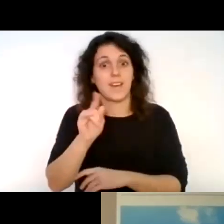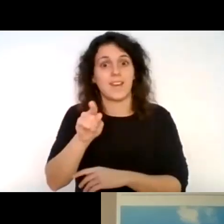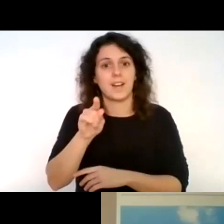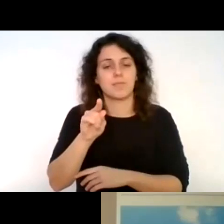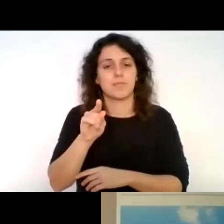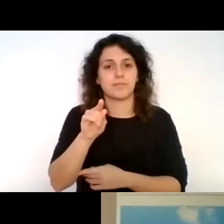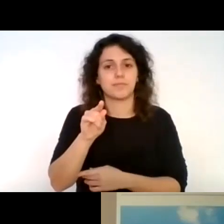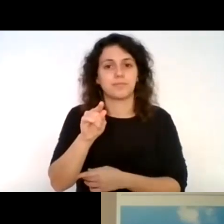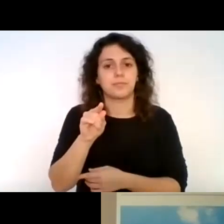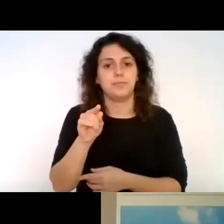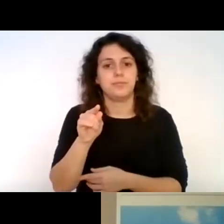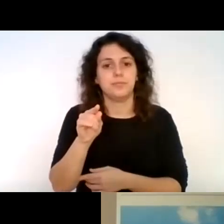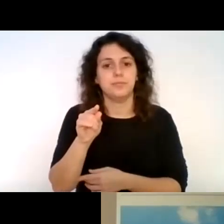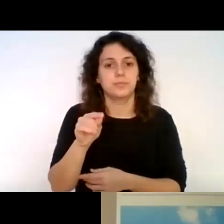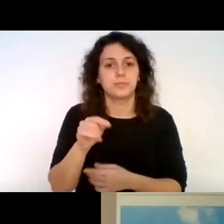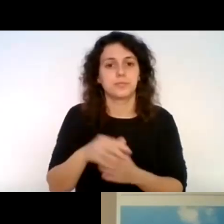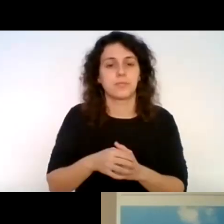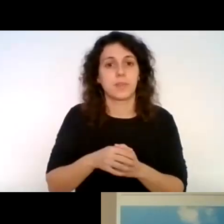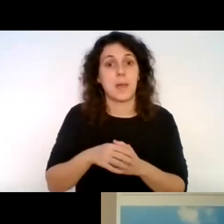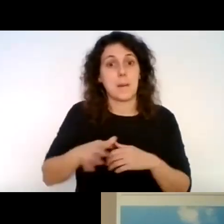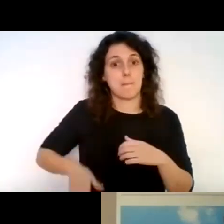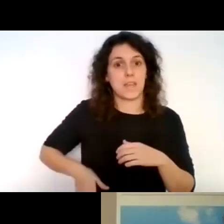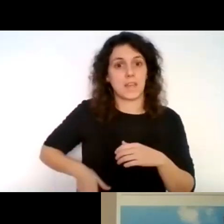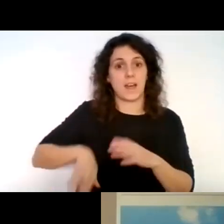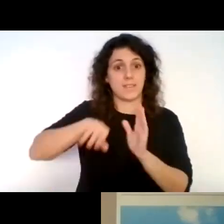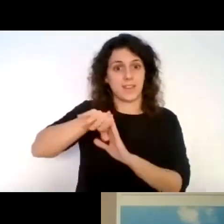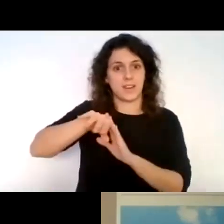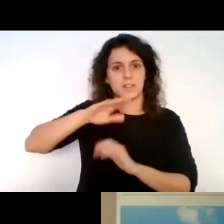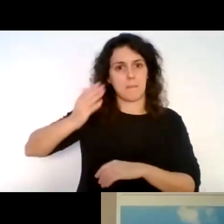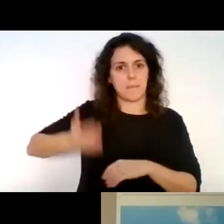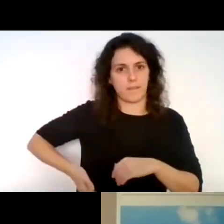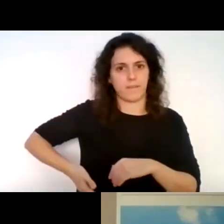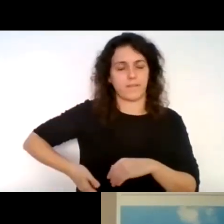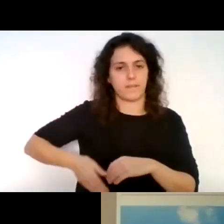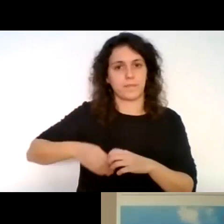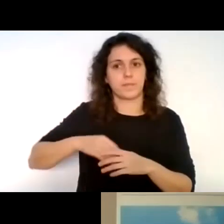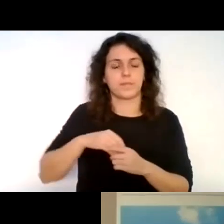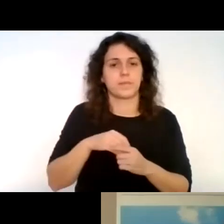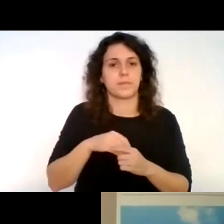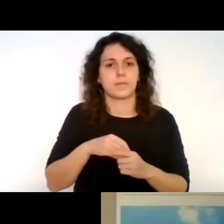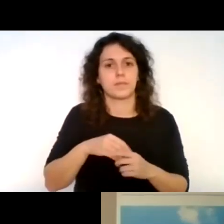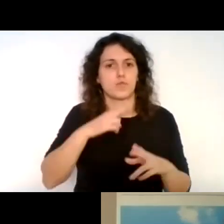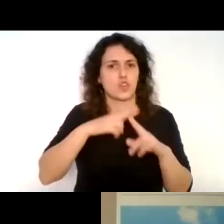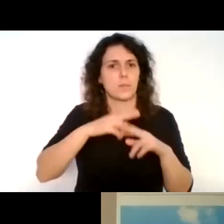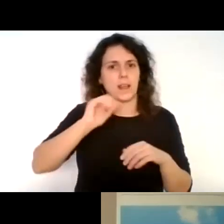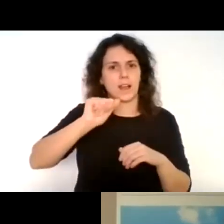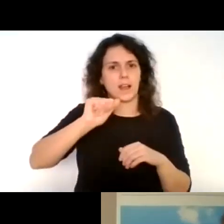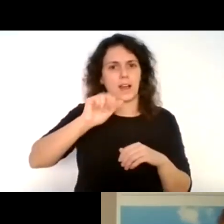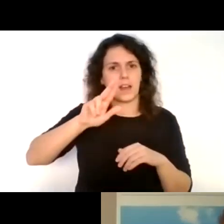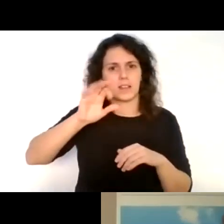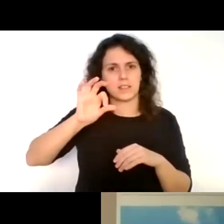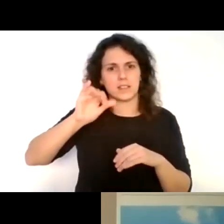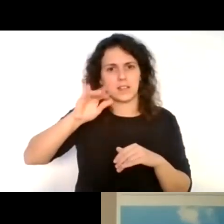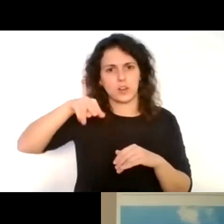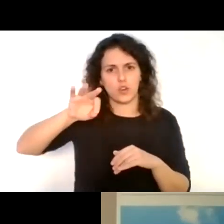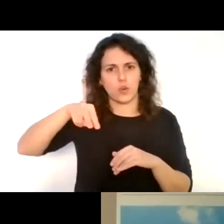su pierna derecha, si no me equivoco, producto de un carcinoma. Le han tenido que ir en punto de la pierna y él